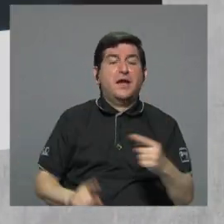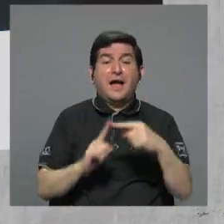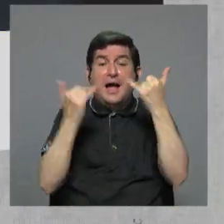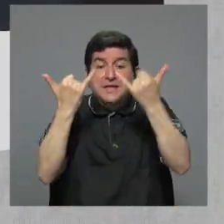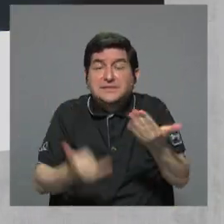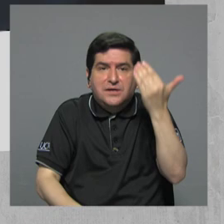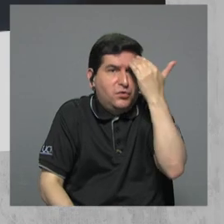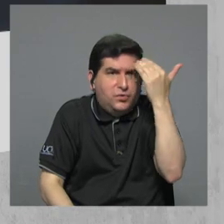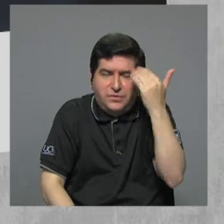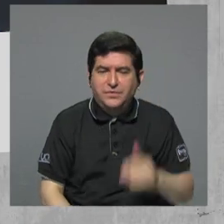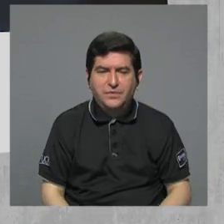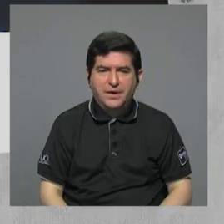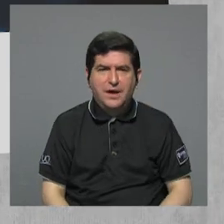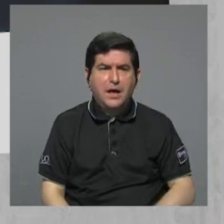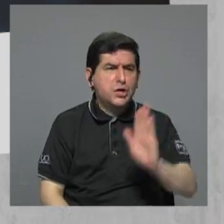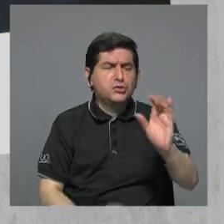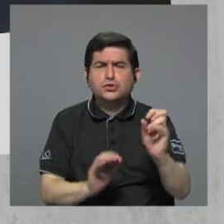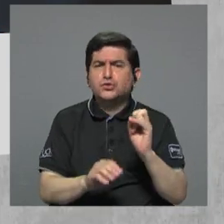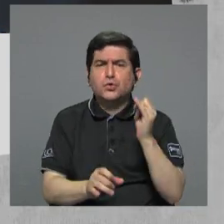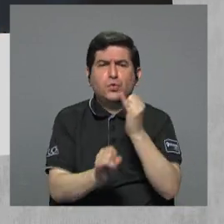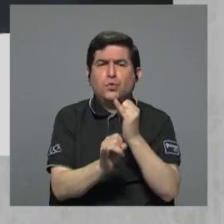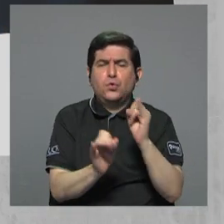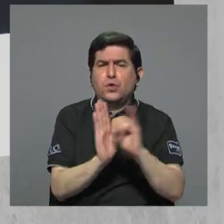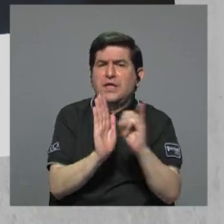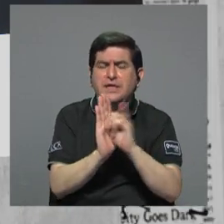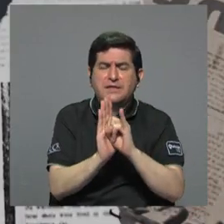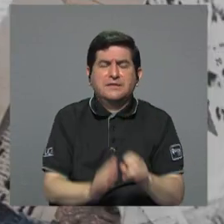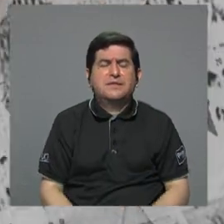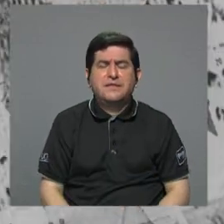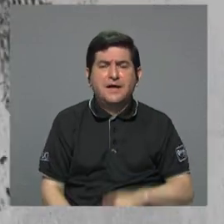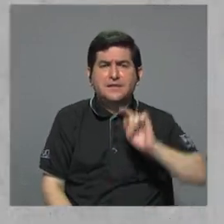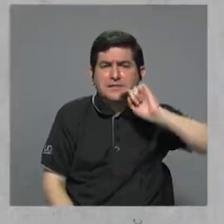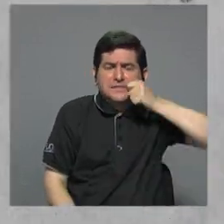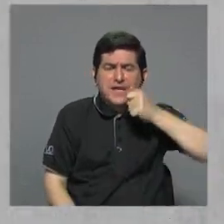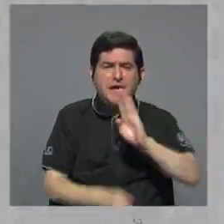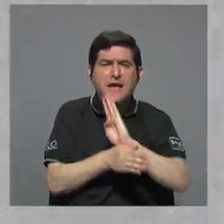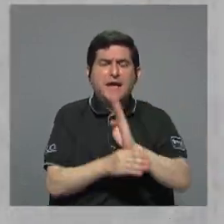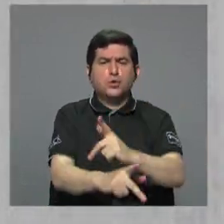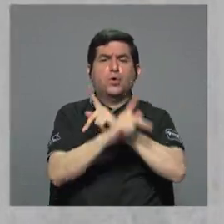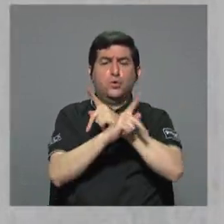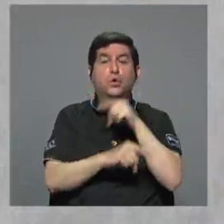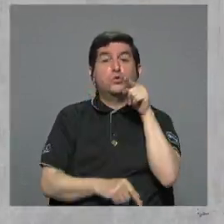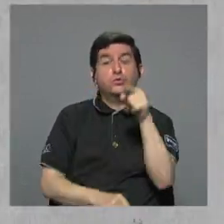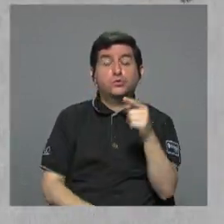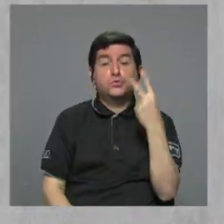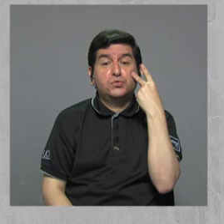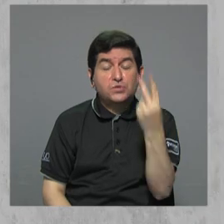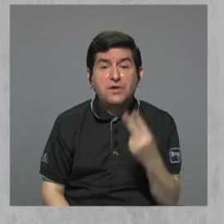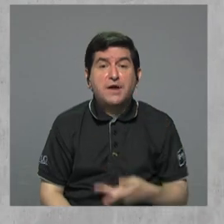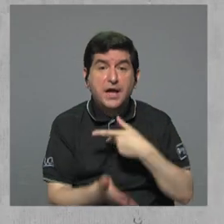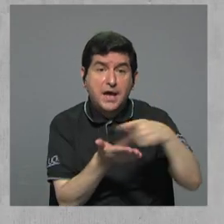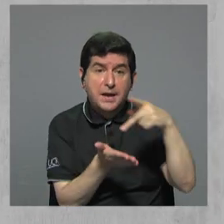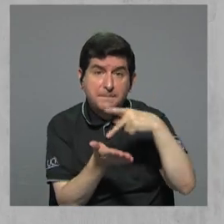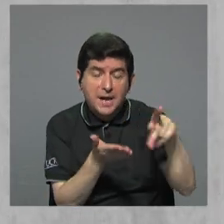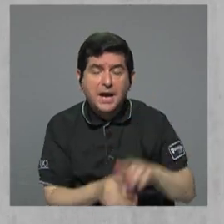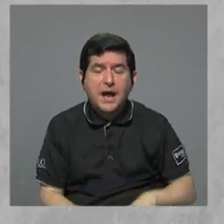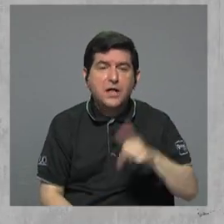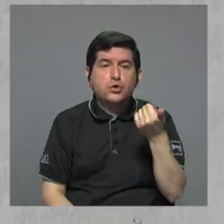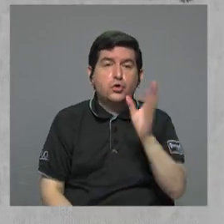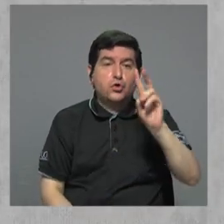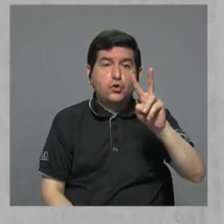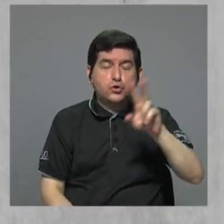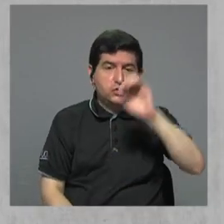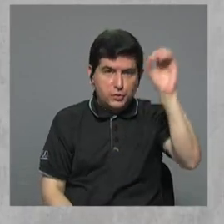no se sabe porque sus identidades están protegidas por el secreto bancario. Si vos vas a ver que se está pagando hasta un 12%